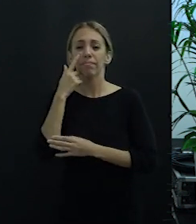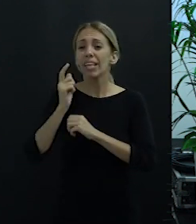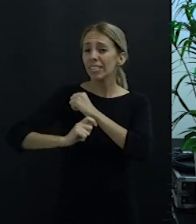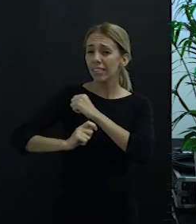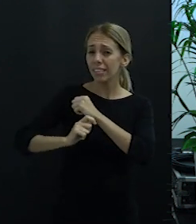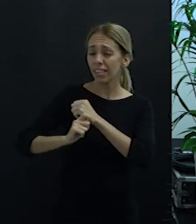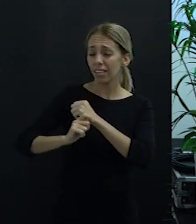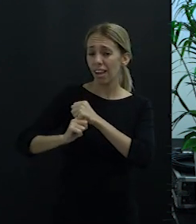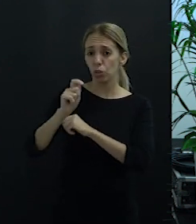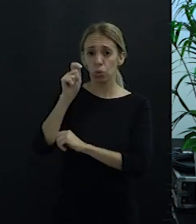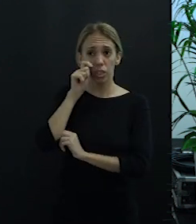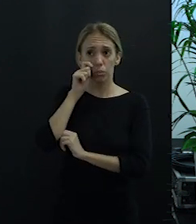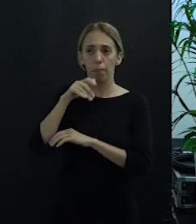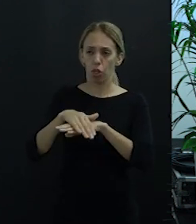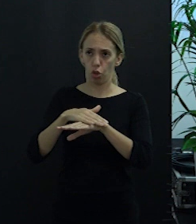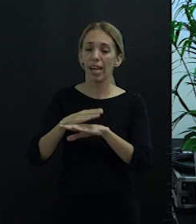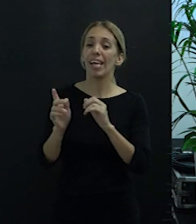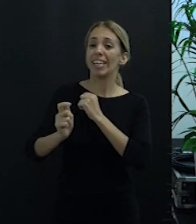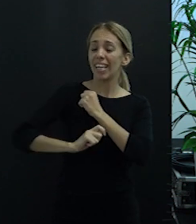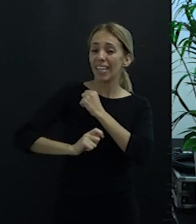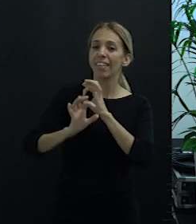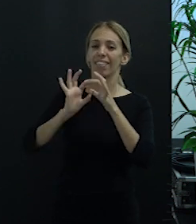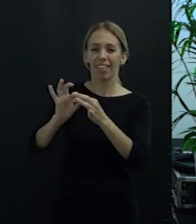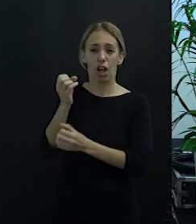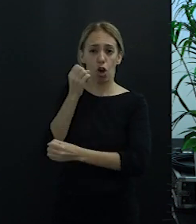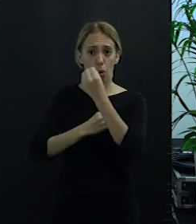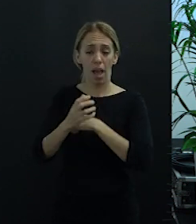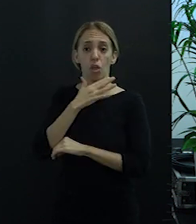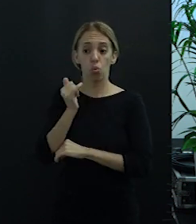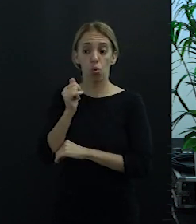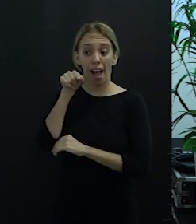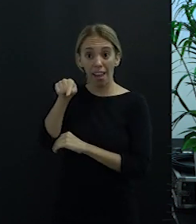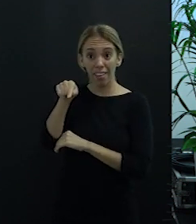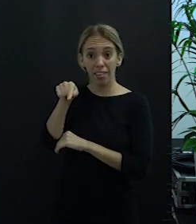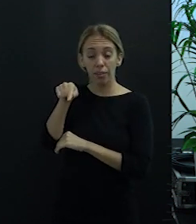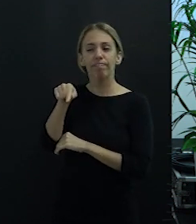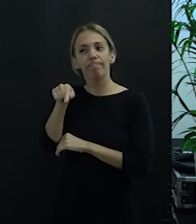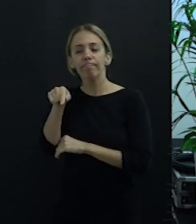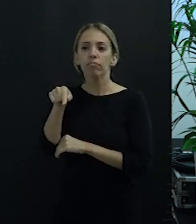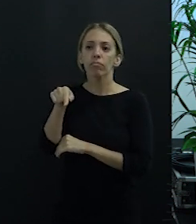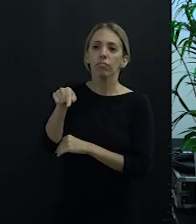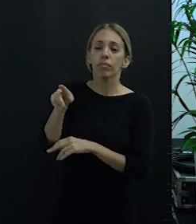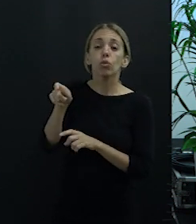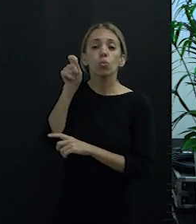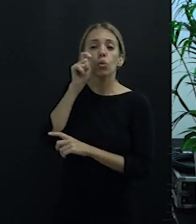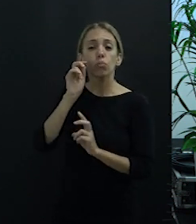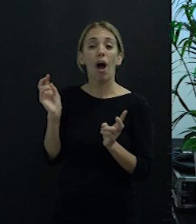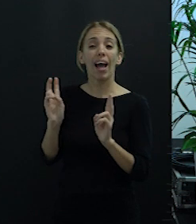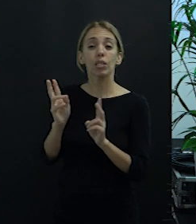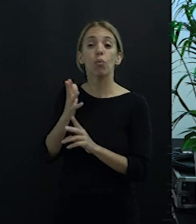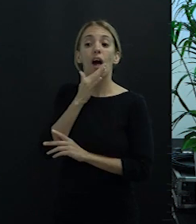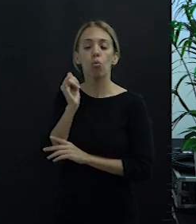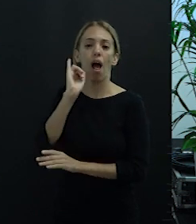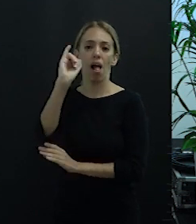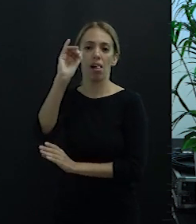economía azul hay un elemento que es el turismo activo azul.